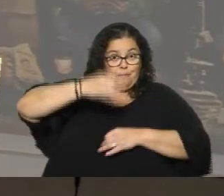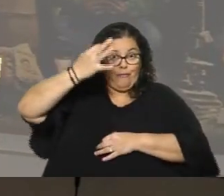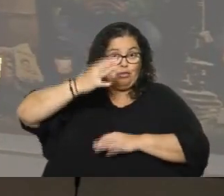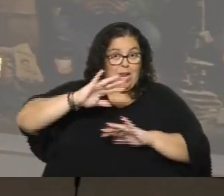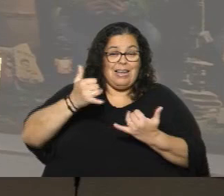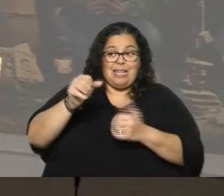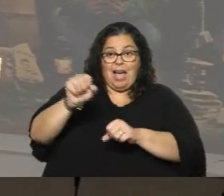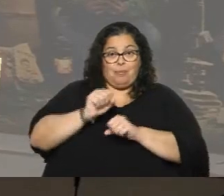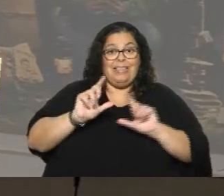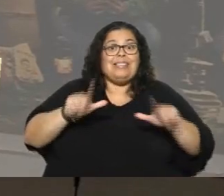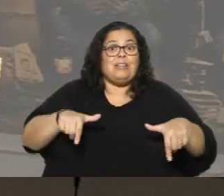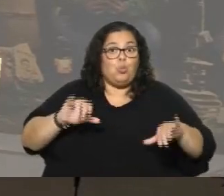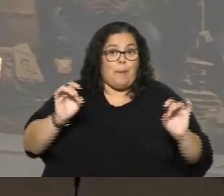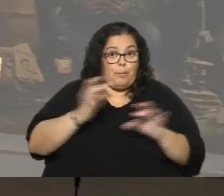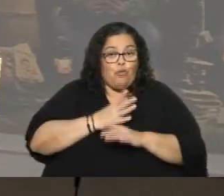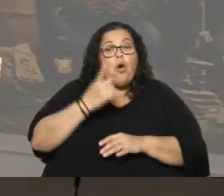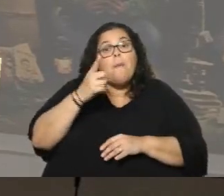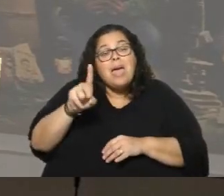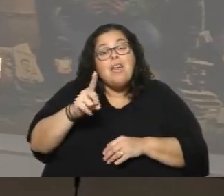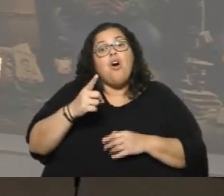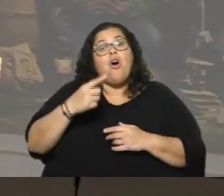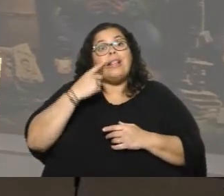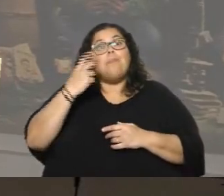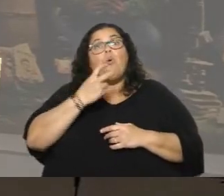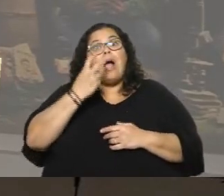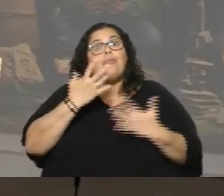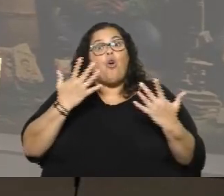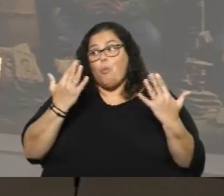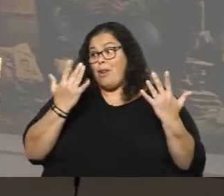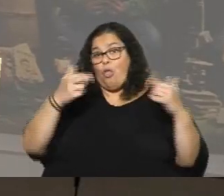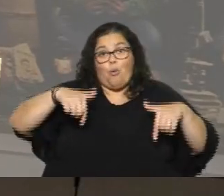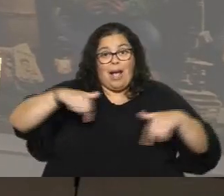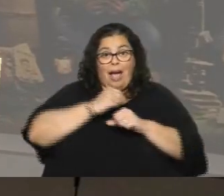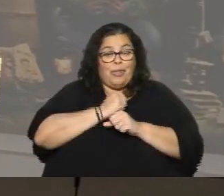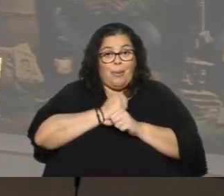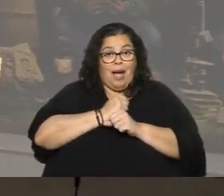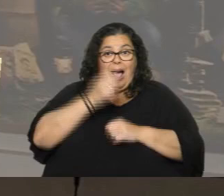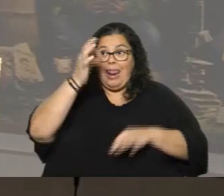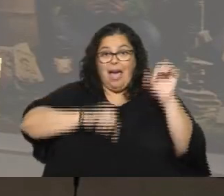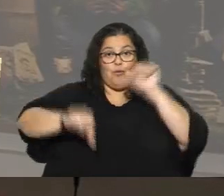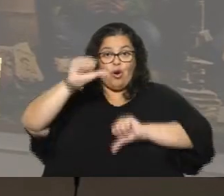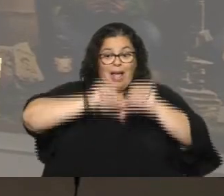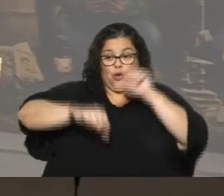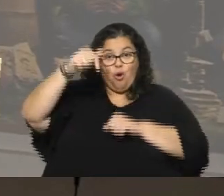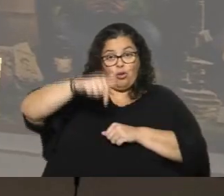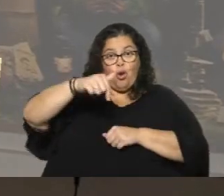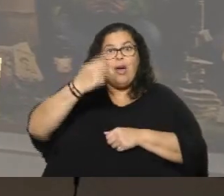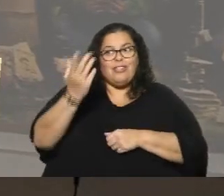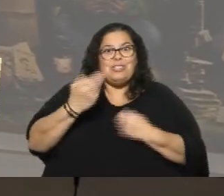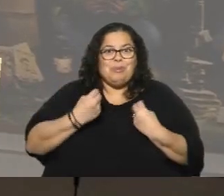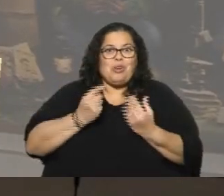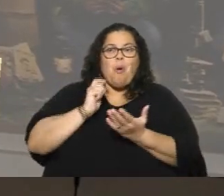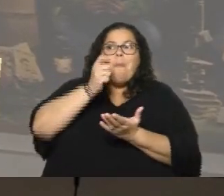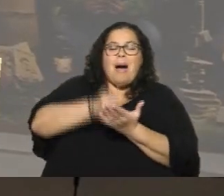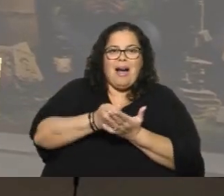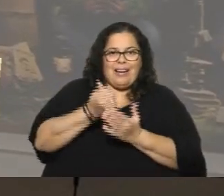licenciatura y están, si bien están detrás de un título, son la mano de obra de nuestros laboratorios. Y después están en una